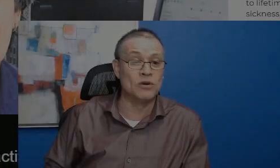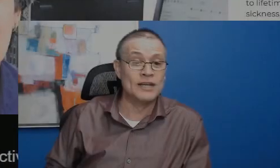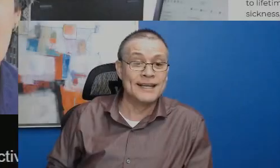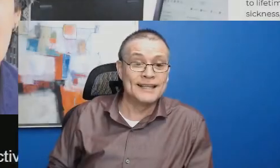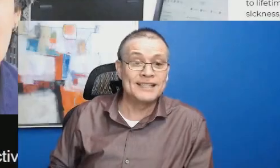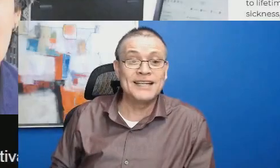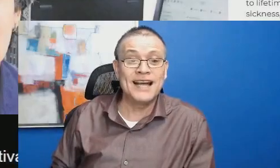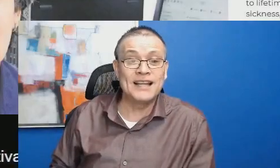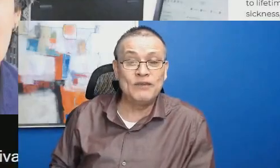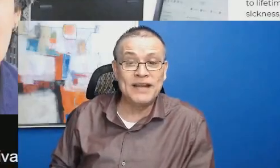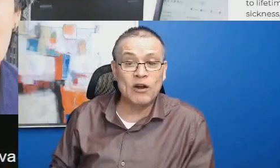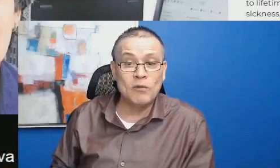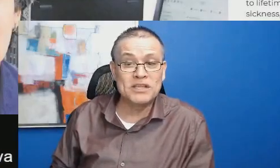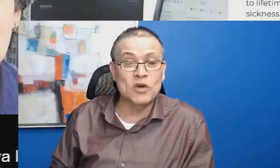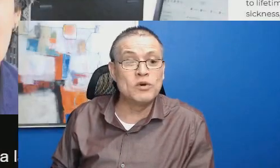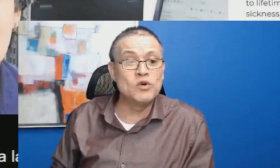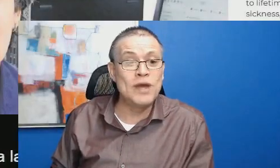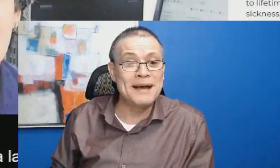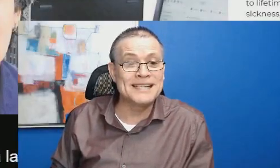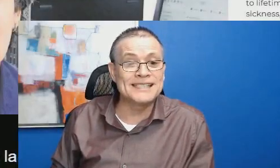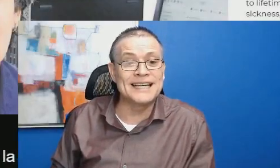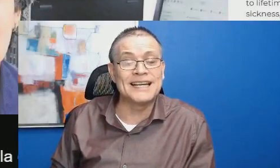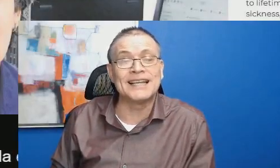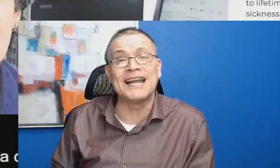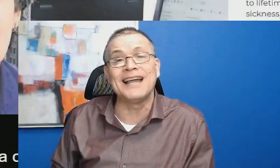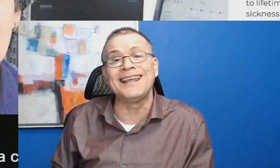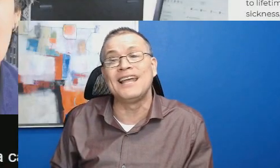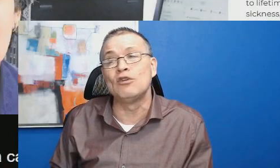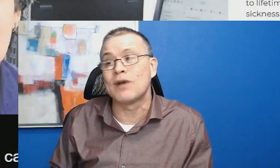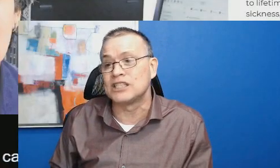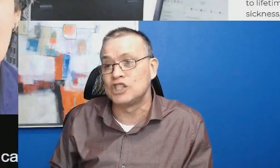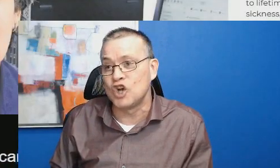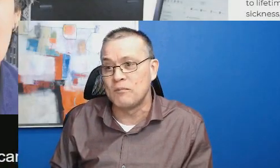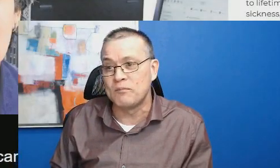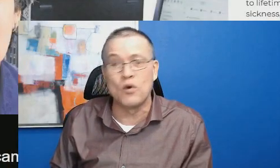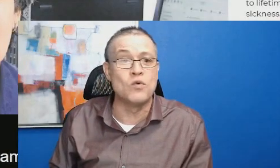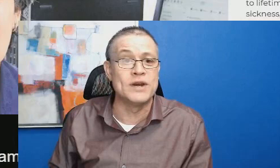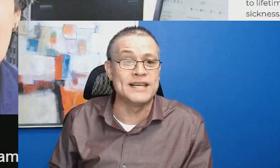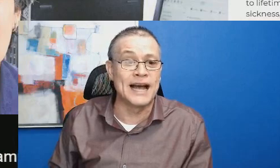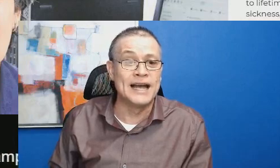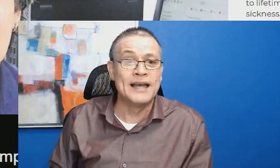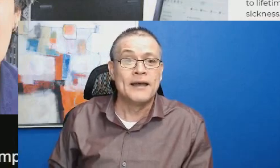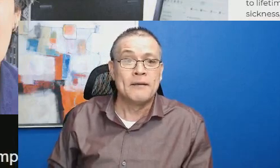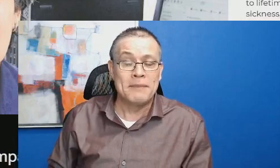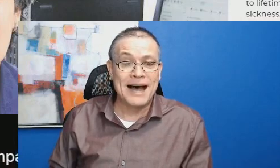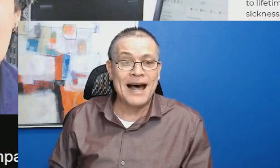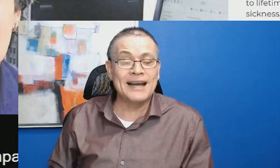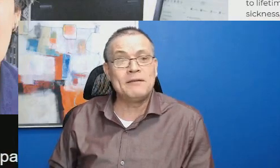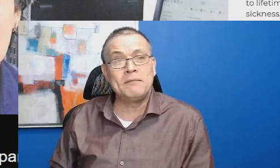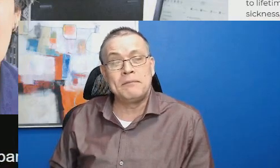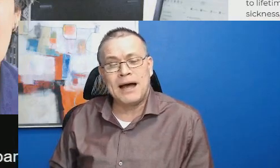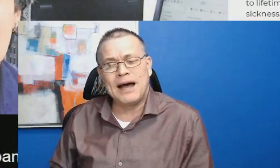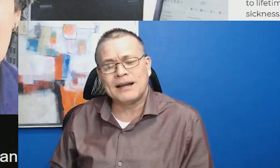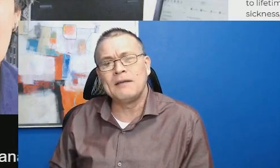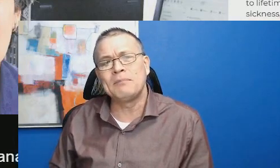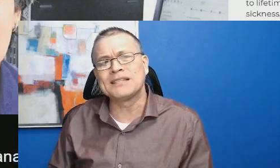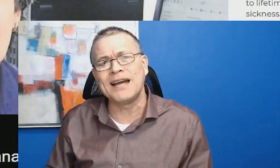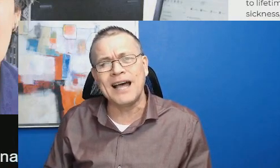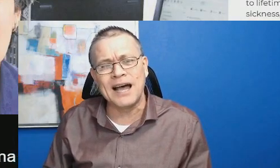AMLO, designa a Delfina Gómez como nueva Secretaria de Educación Pública. Va a